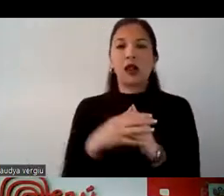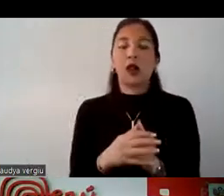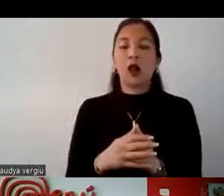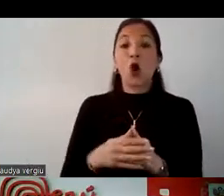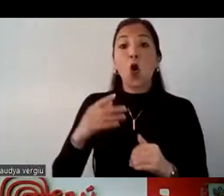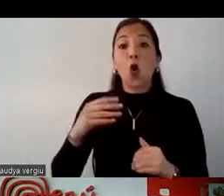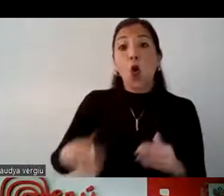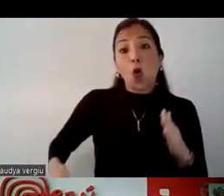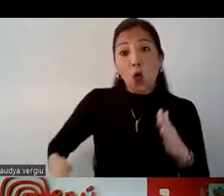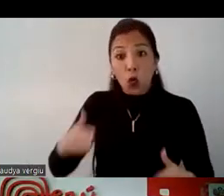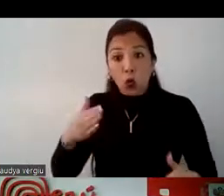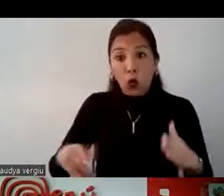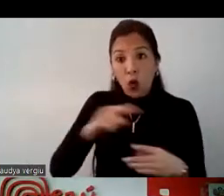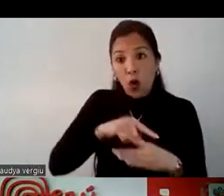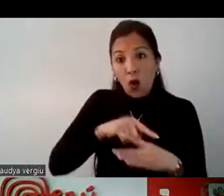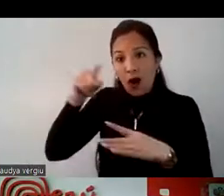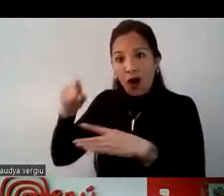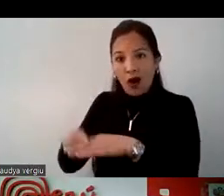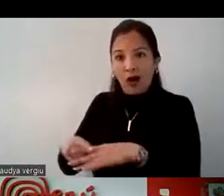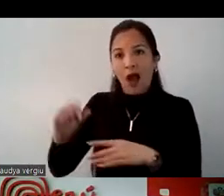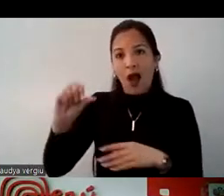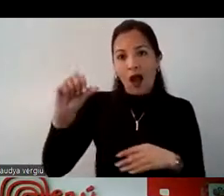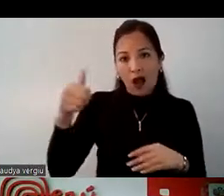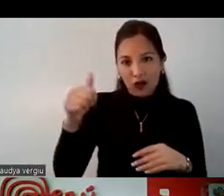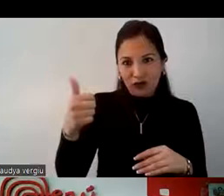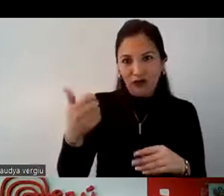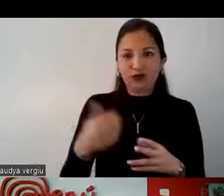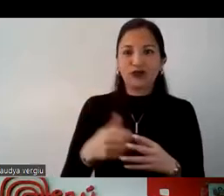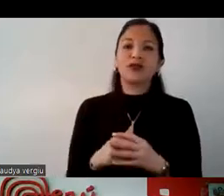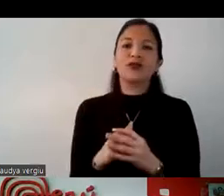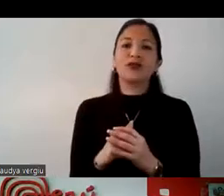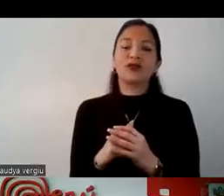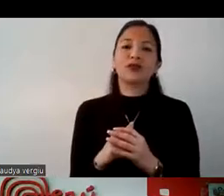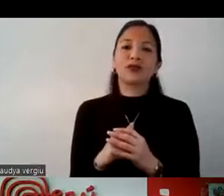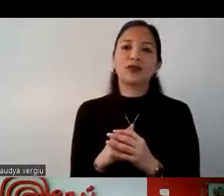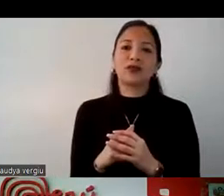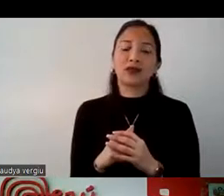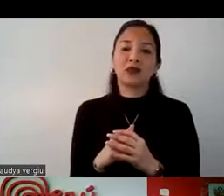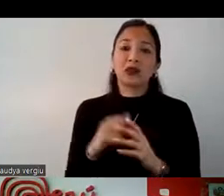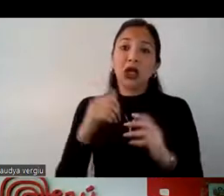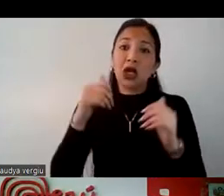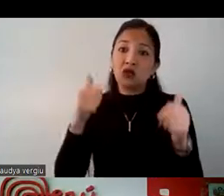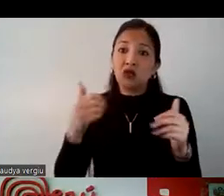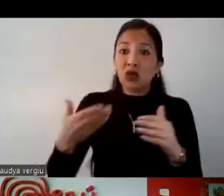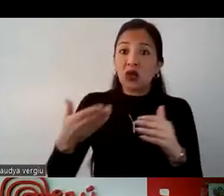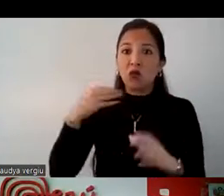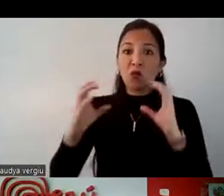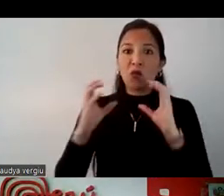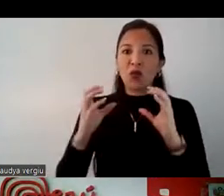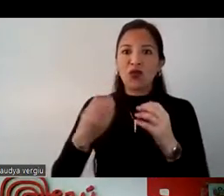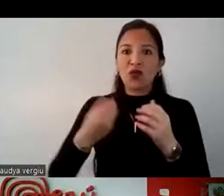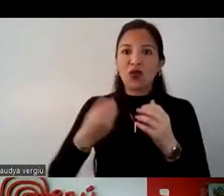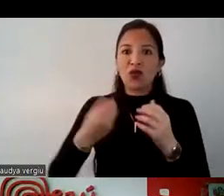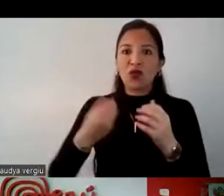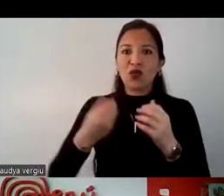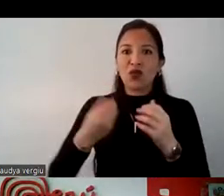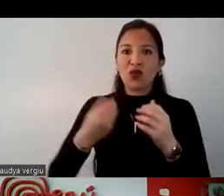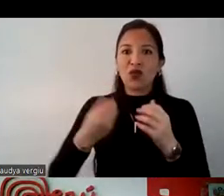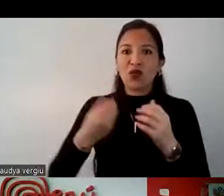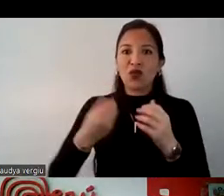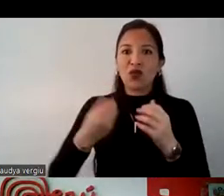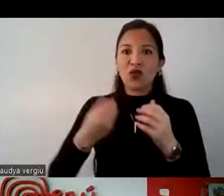Quito, una promoción en Quito, hacer un, una promoción turística en Quito, es muy buena hacerla antes de julio y de agosto, para,